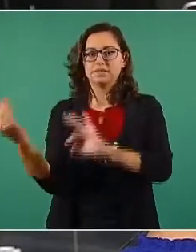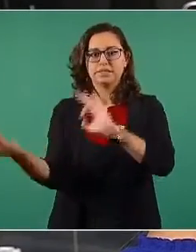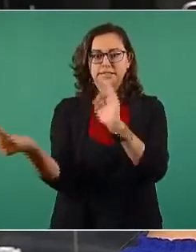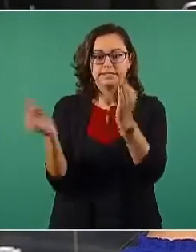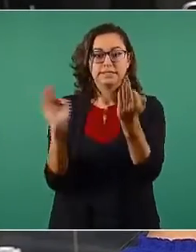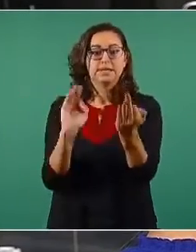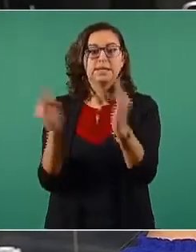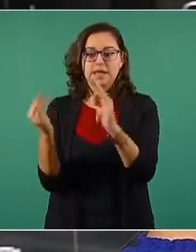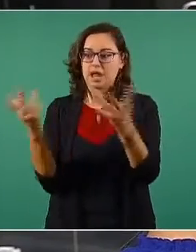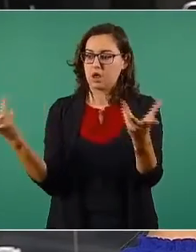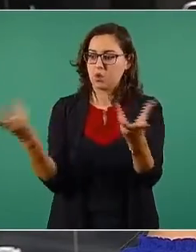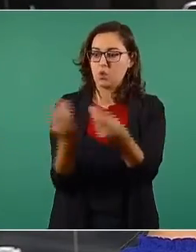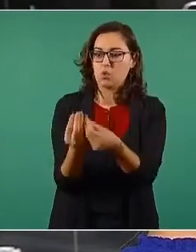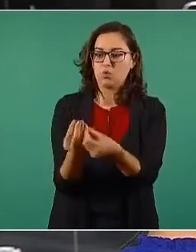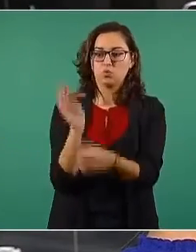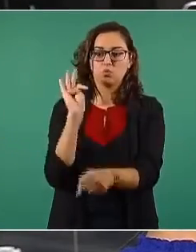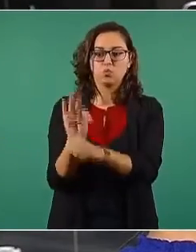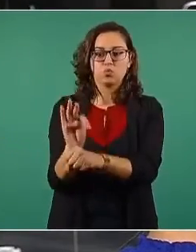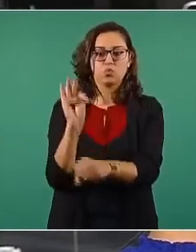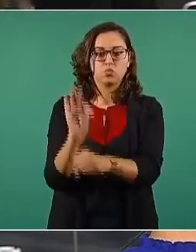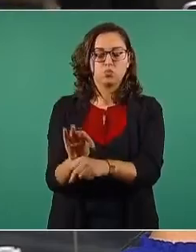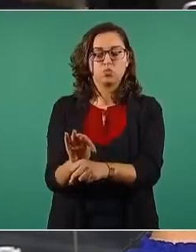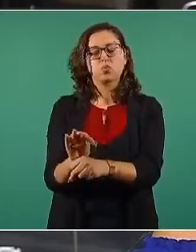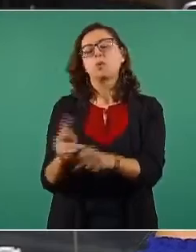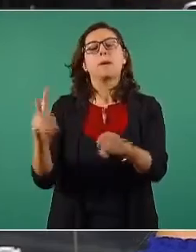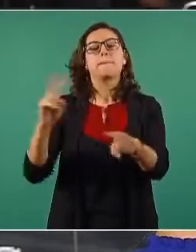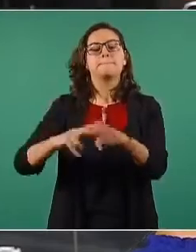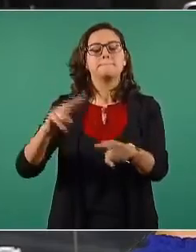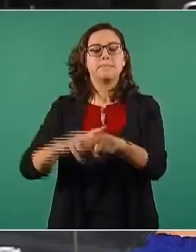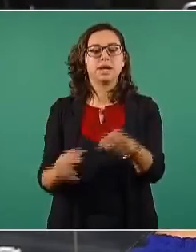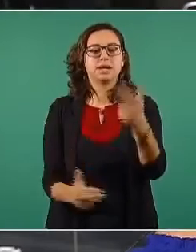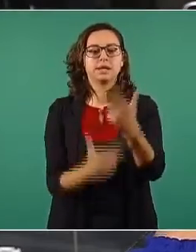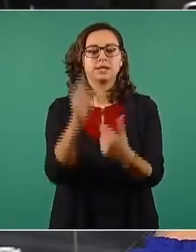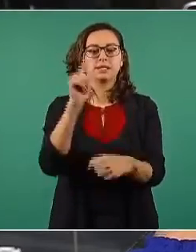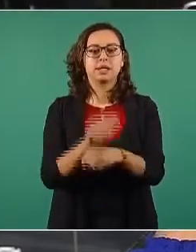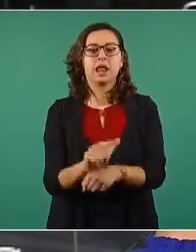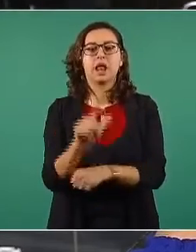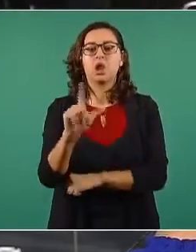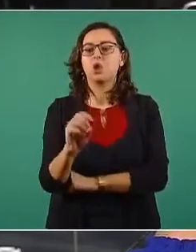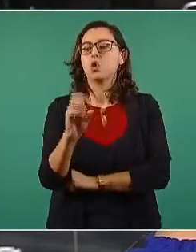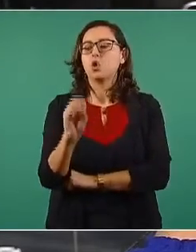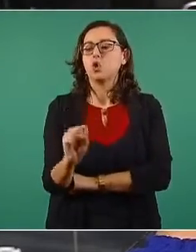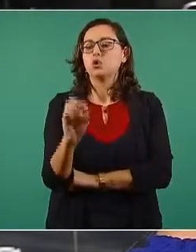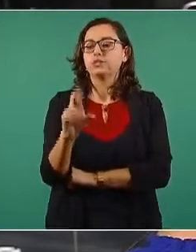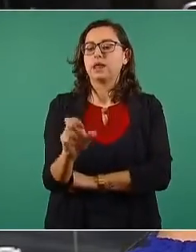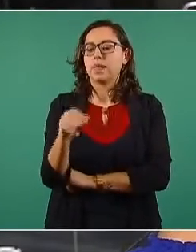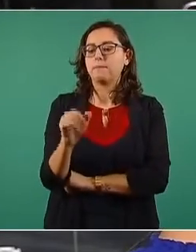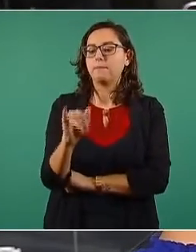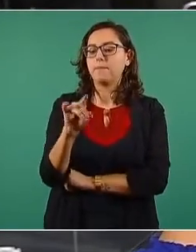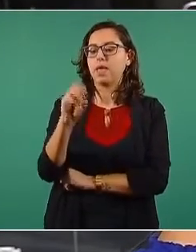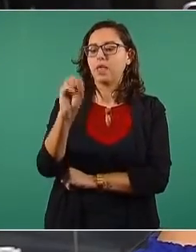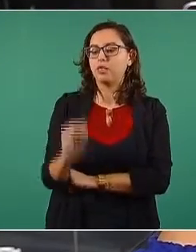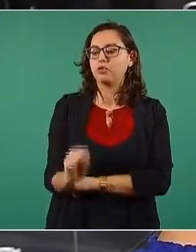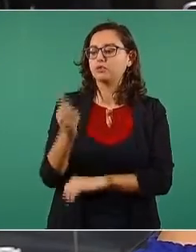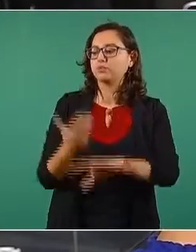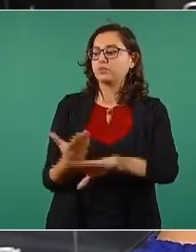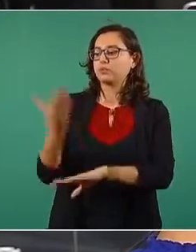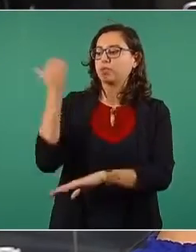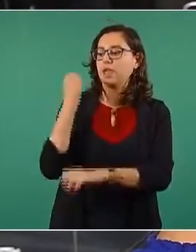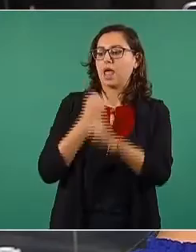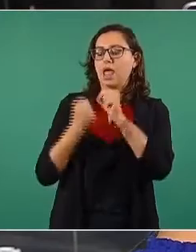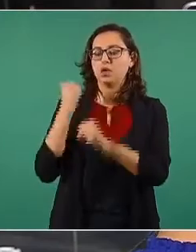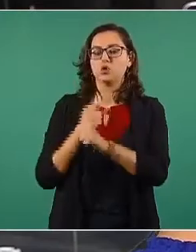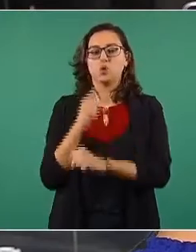se adhiera al Área Natural Protegida Parque Nacional de los Remedios. Decretada en 1938 por el general